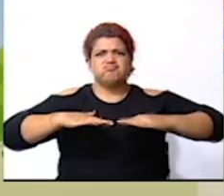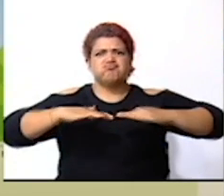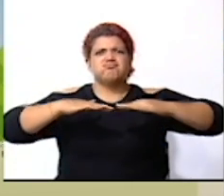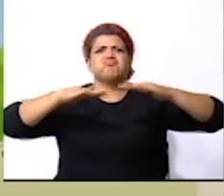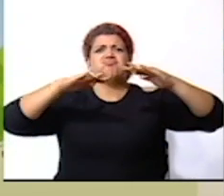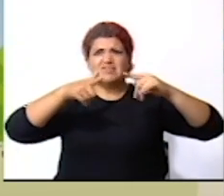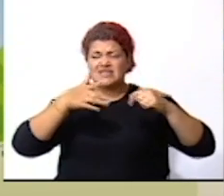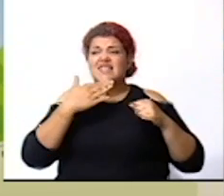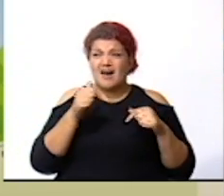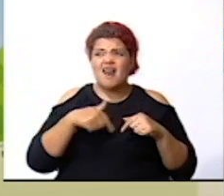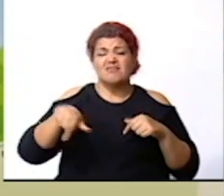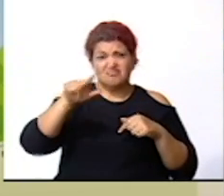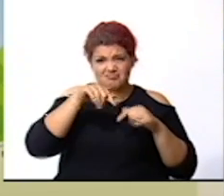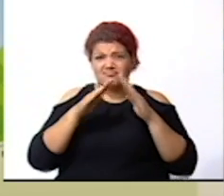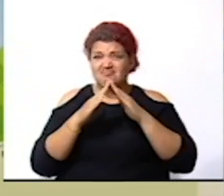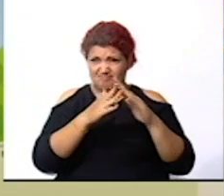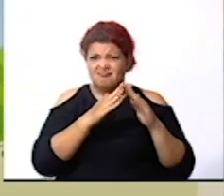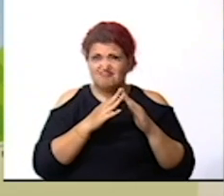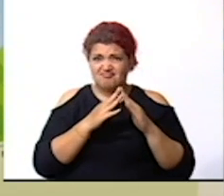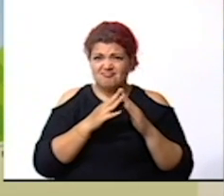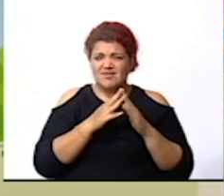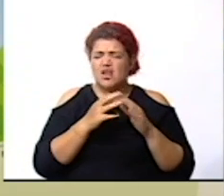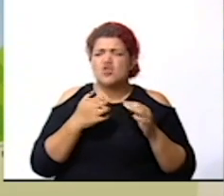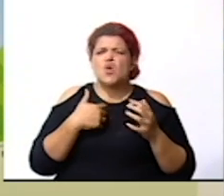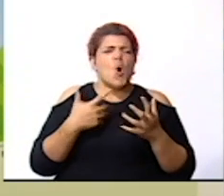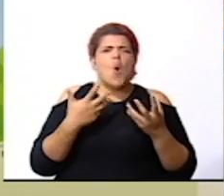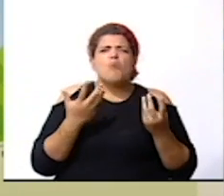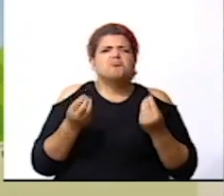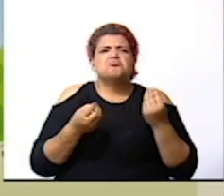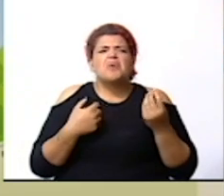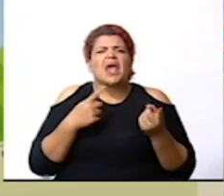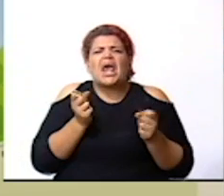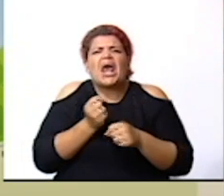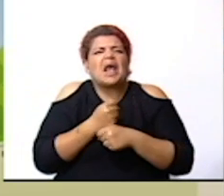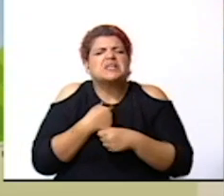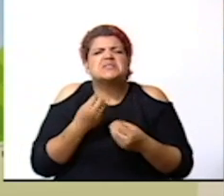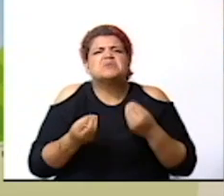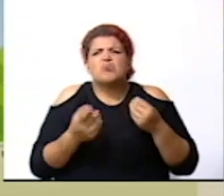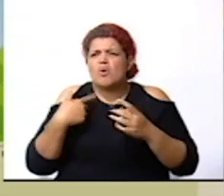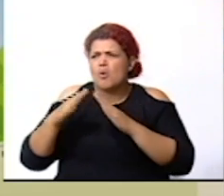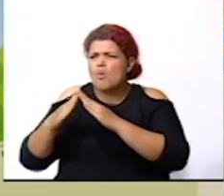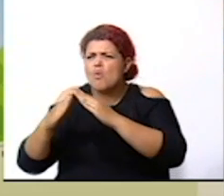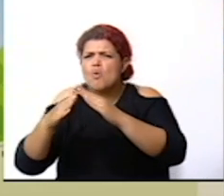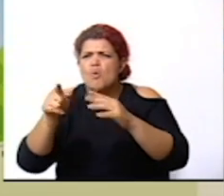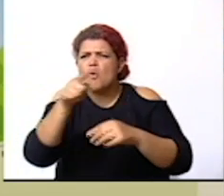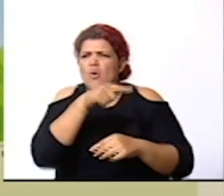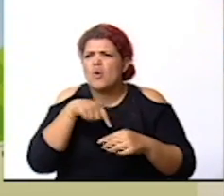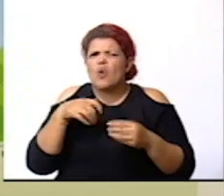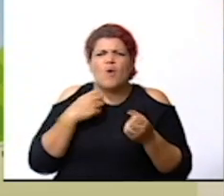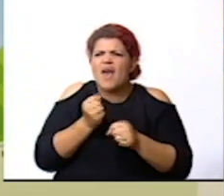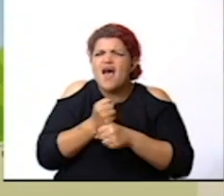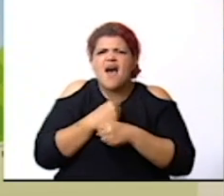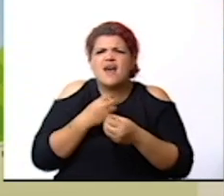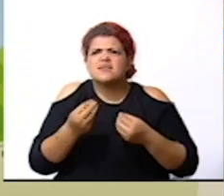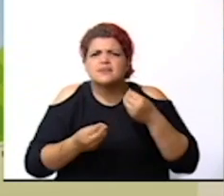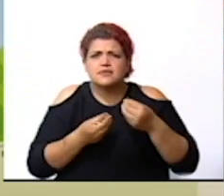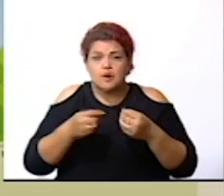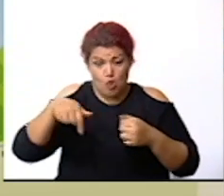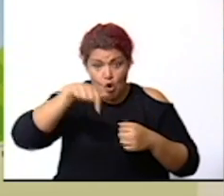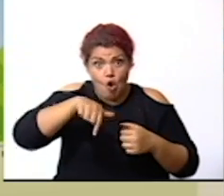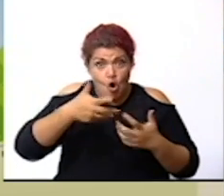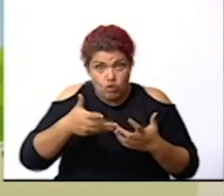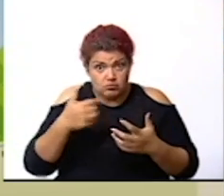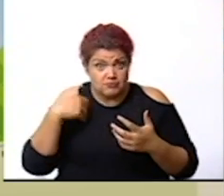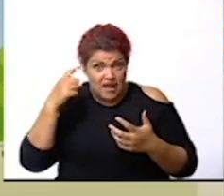nuestra comunidad también cuáles acciones podemos nosotros realizar como comunidad eso lo vamos a plantear el día de hoy